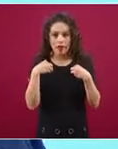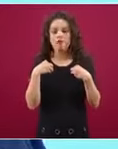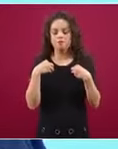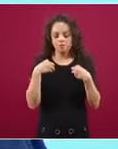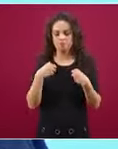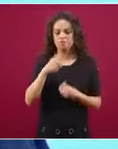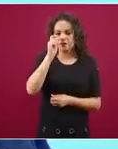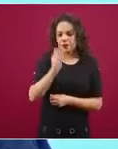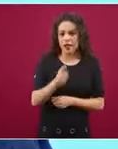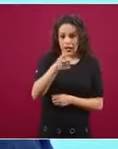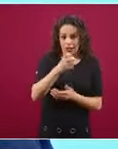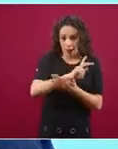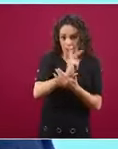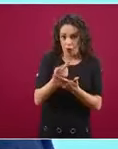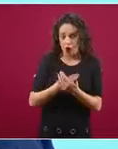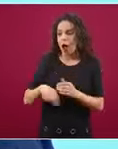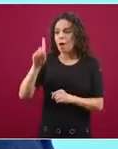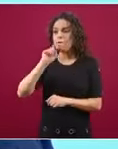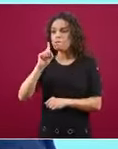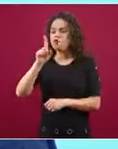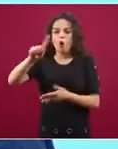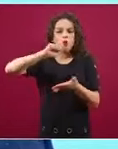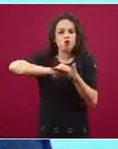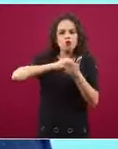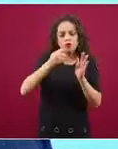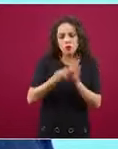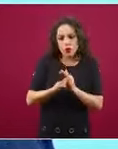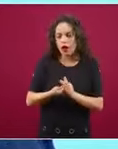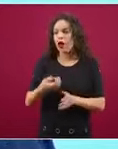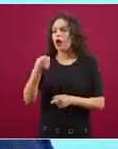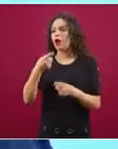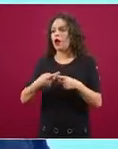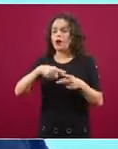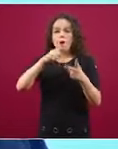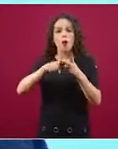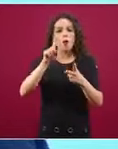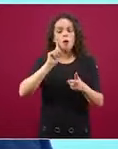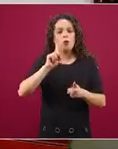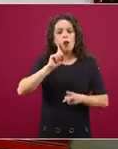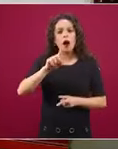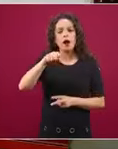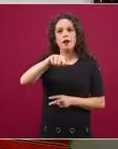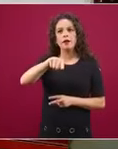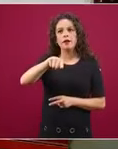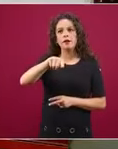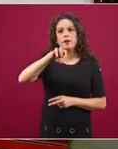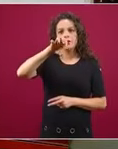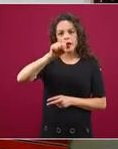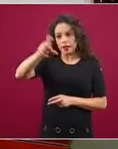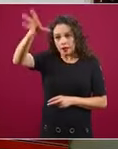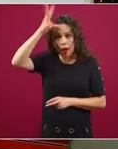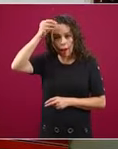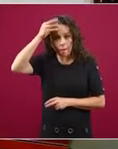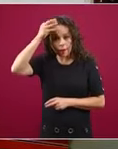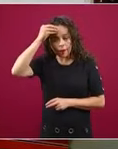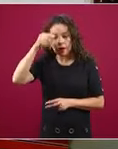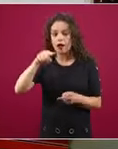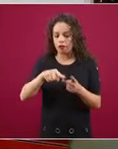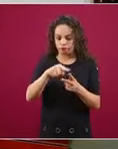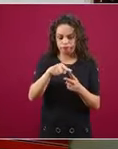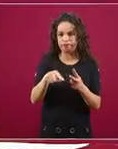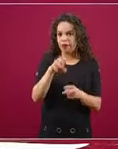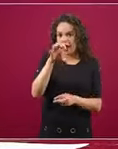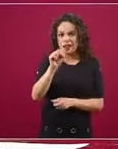pasantes son mujeres y por primera vez en la historia también ha